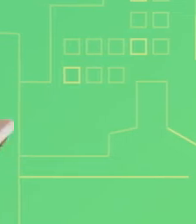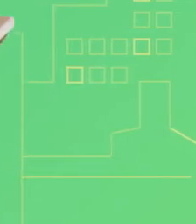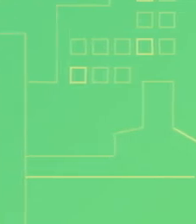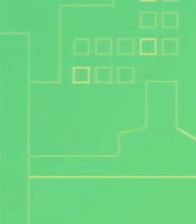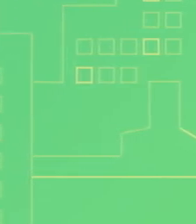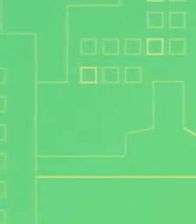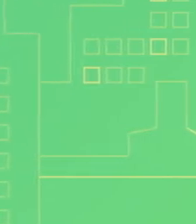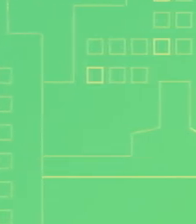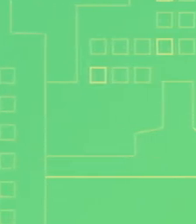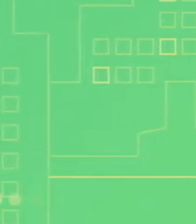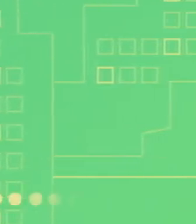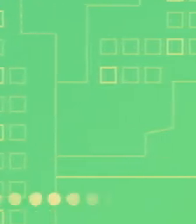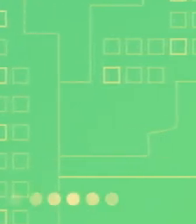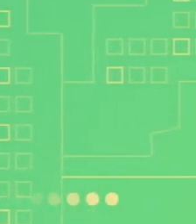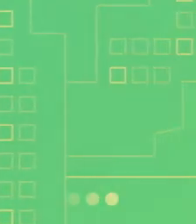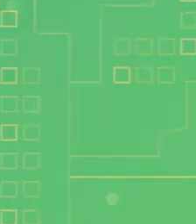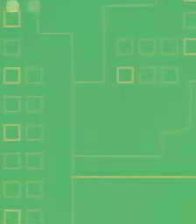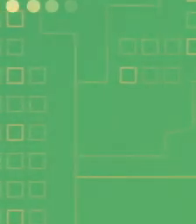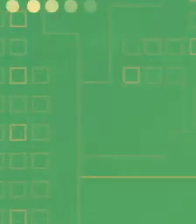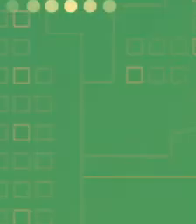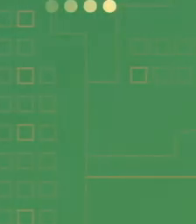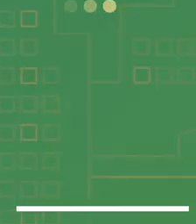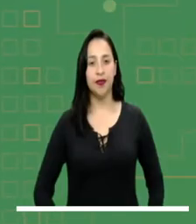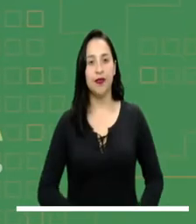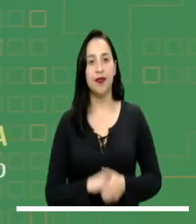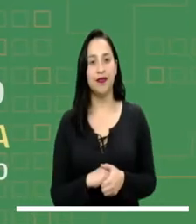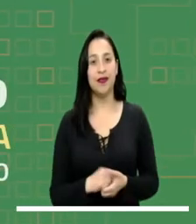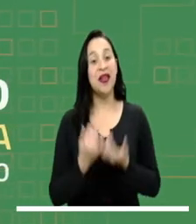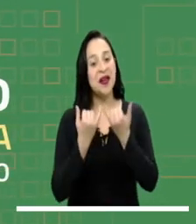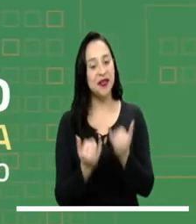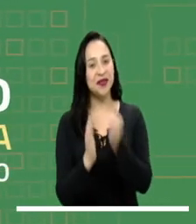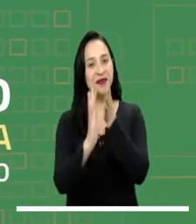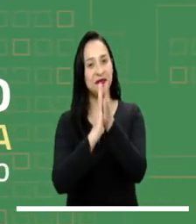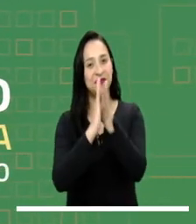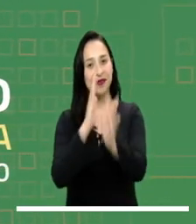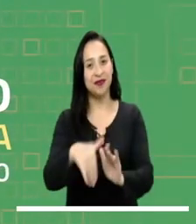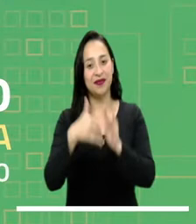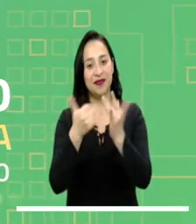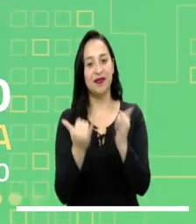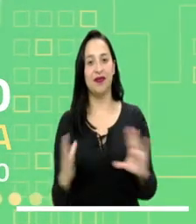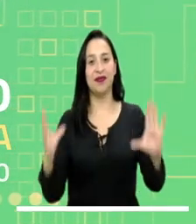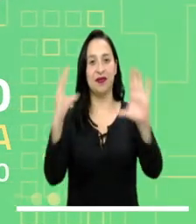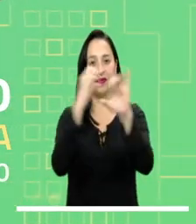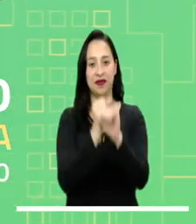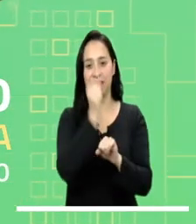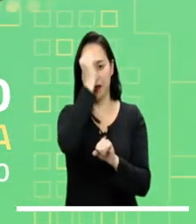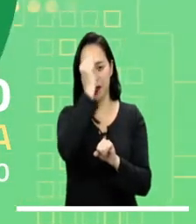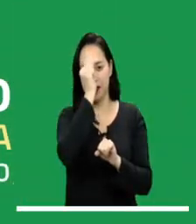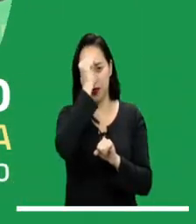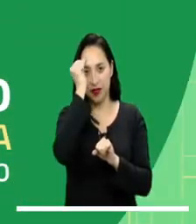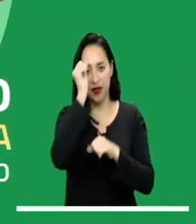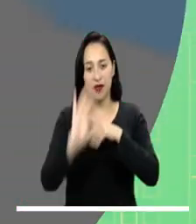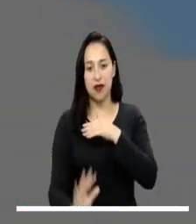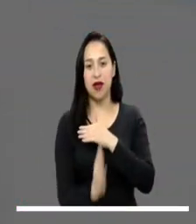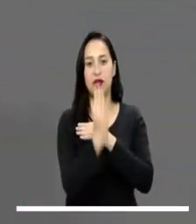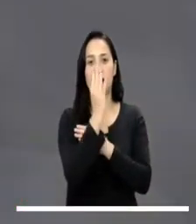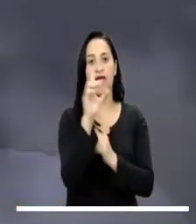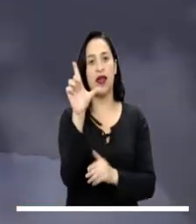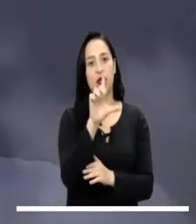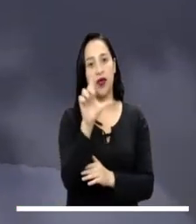A continuación los invitamos a conocer el pronóstico para la noche de hoy, domingo 26 de enero y madrugada del lunes.